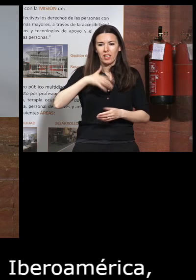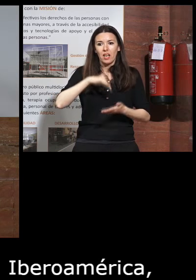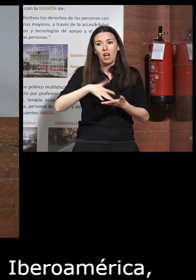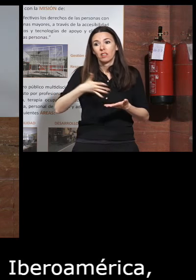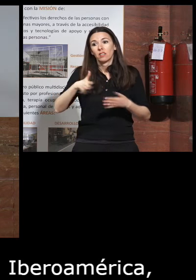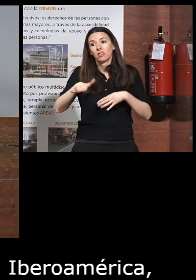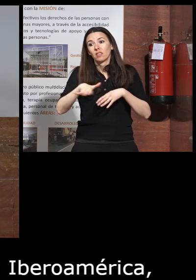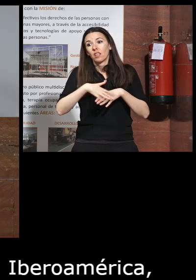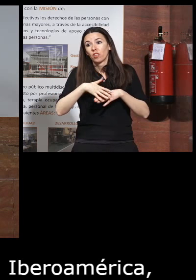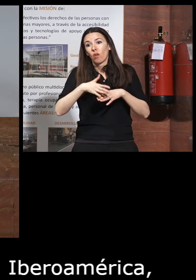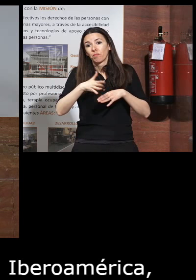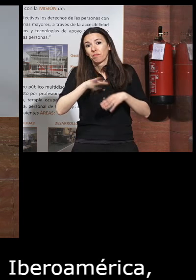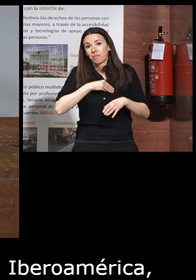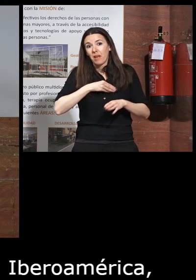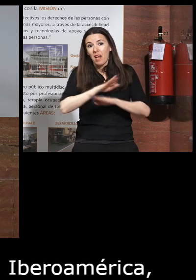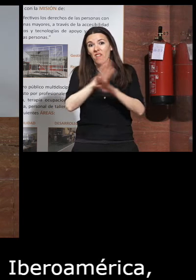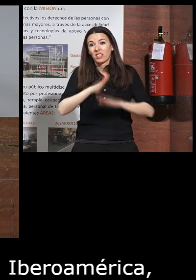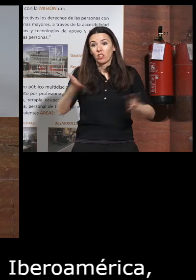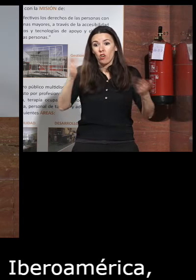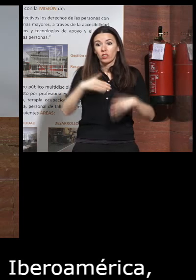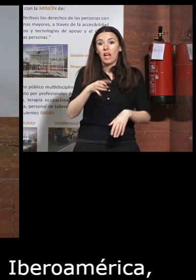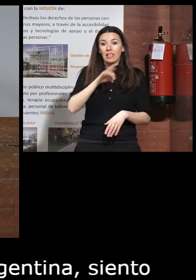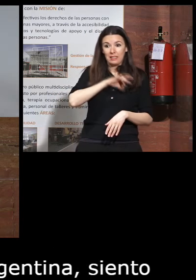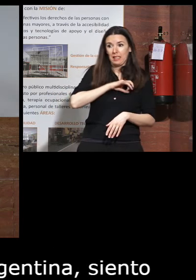aquí los amigos brasileiros sí que está mi amigo chileno